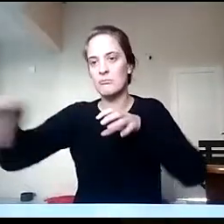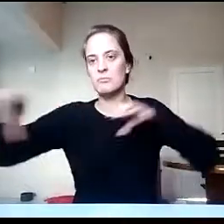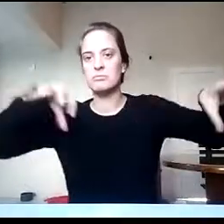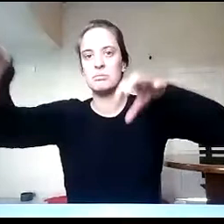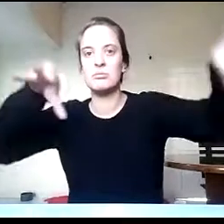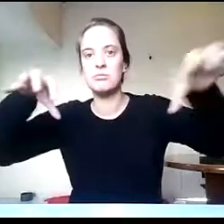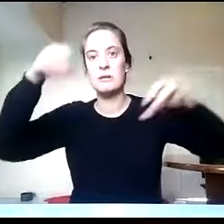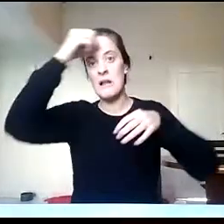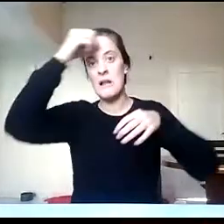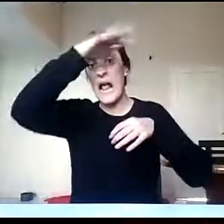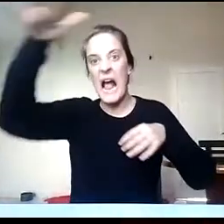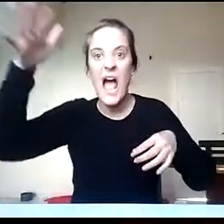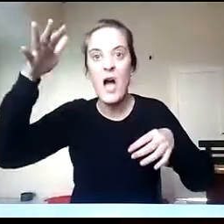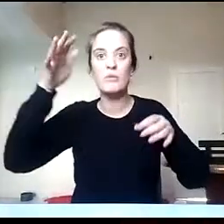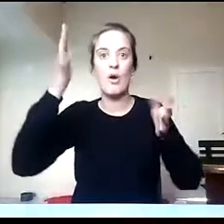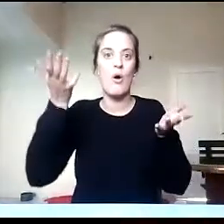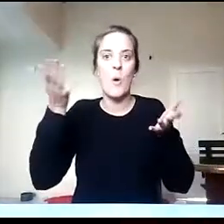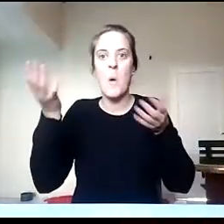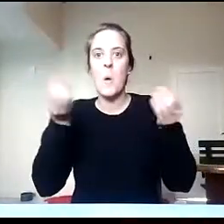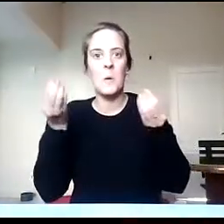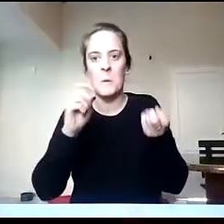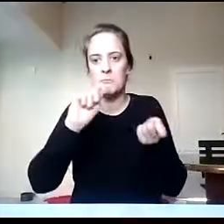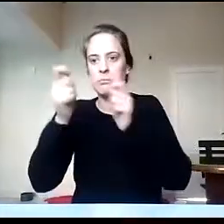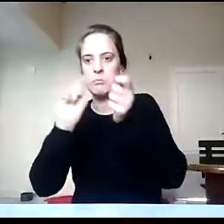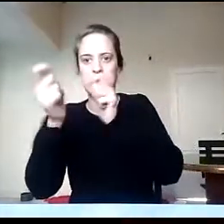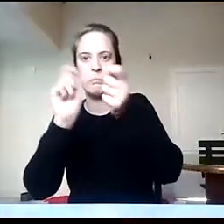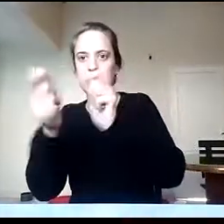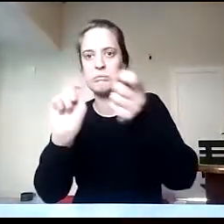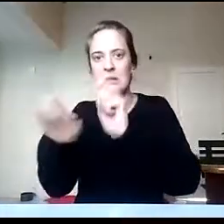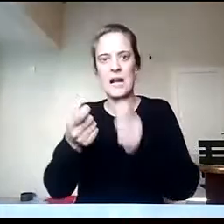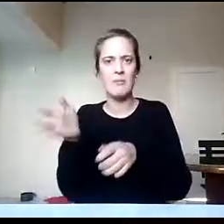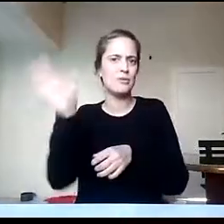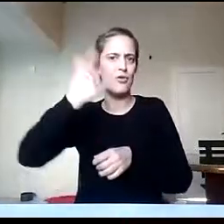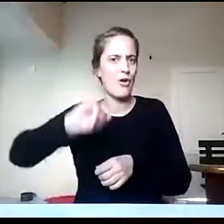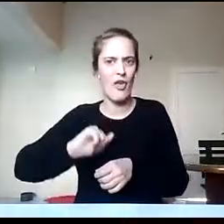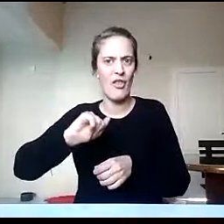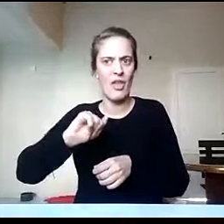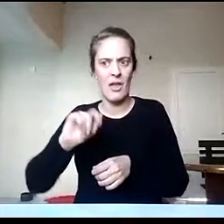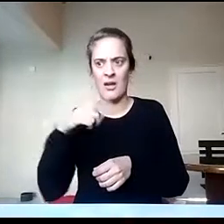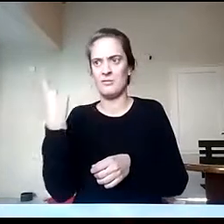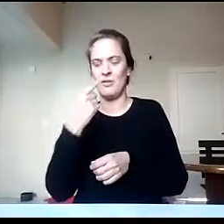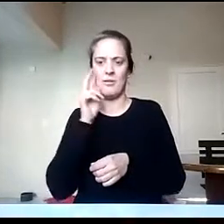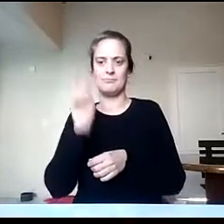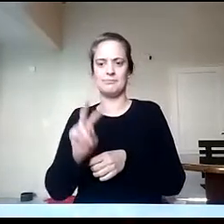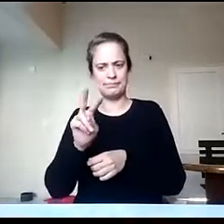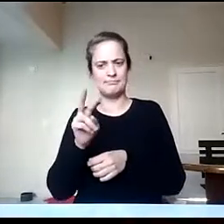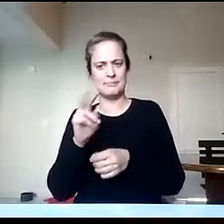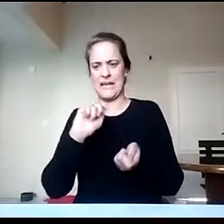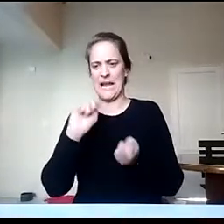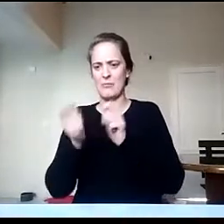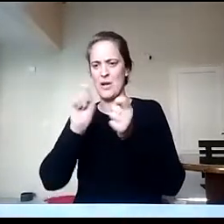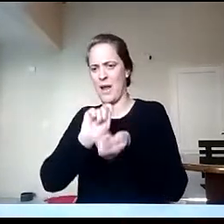y todos los cambios que estamos viendo cotidianamente. sea, cada uno de nosotros observa cambios dinámicas